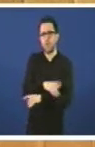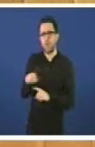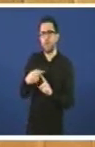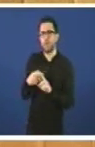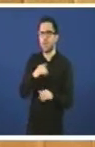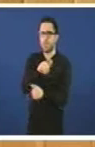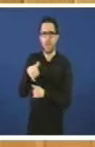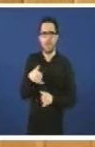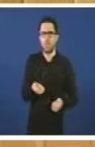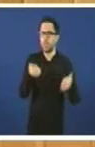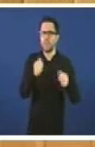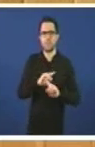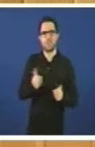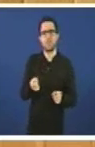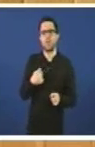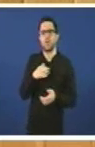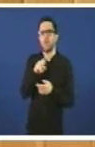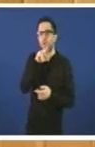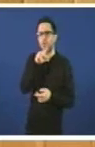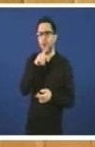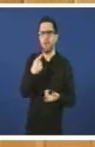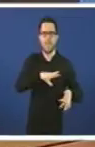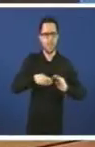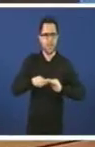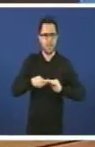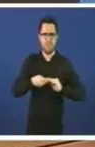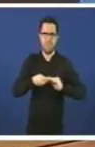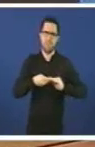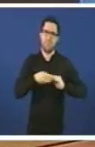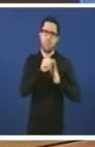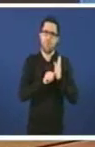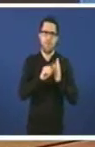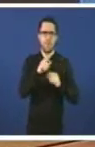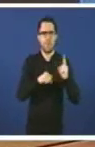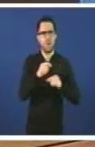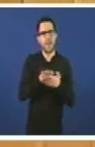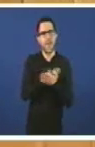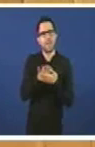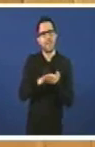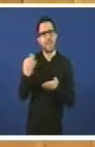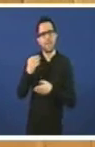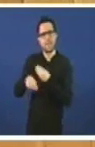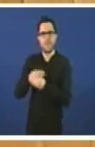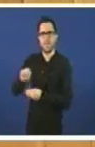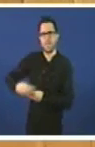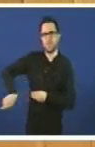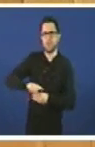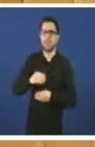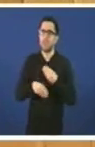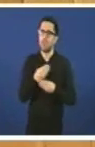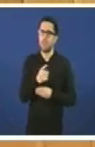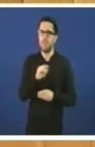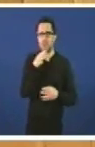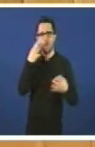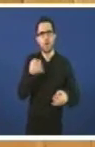de monolingüismo. Non nos fale de aplicación do programa do bloque. Falenos do que teñen que facer vostes e non fan porque non queren porque non creen nin no